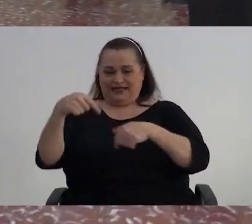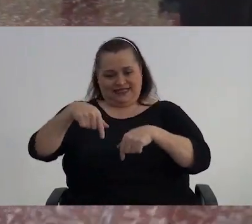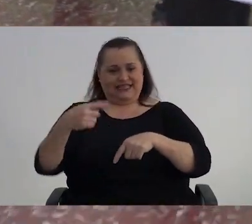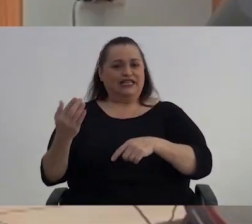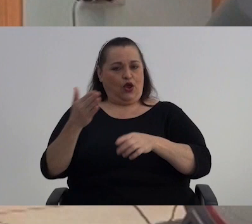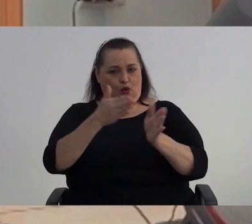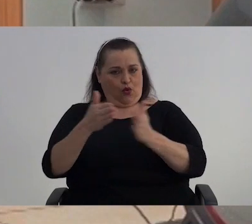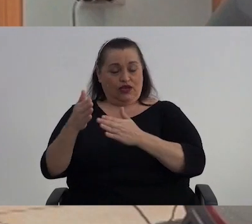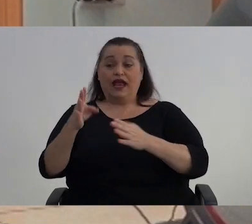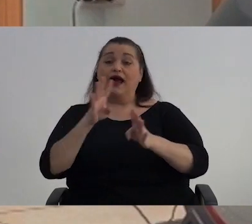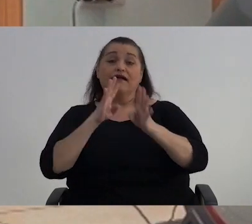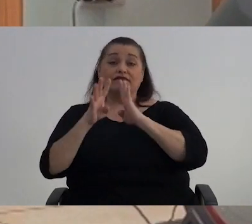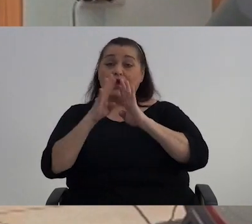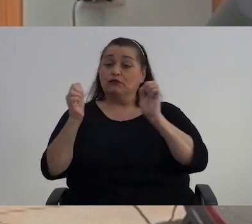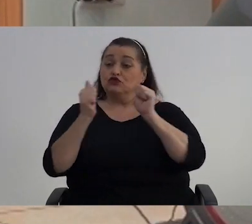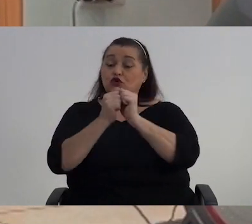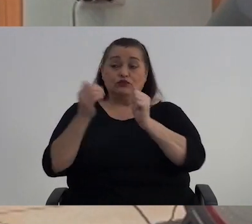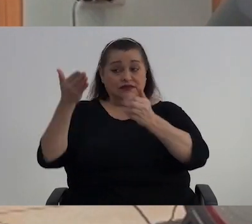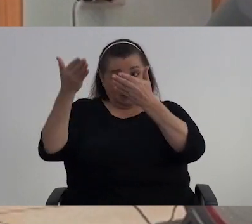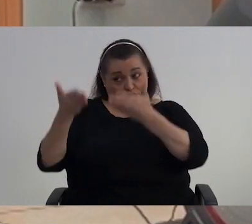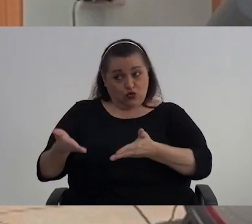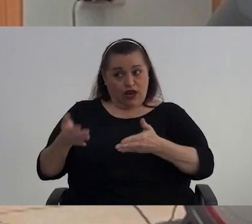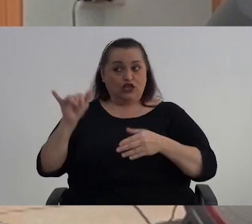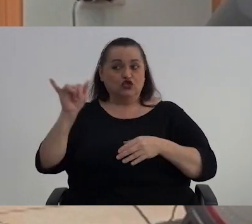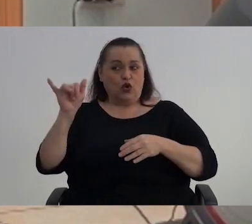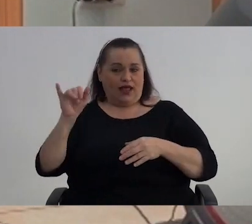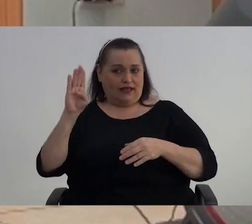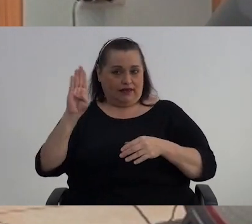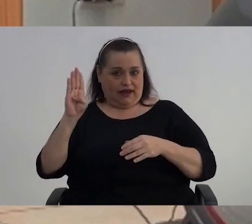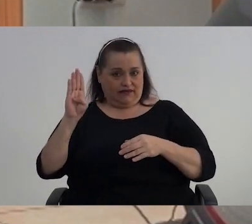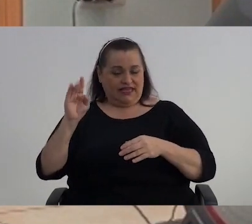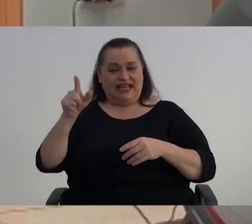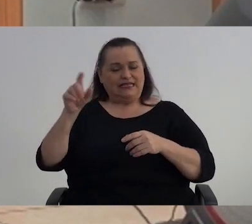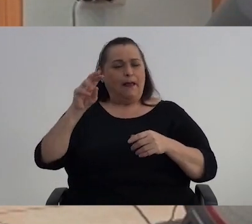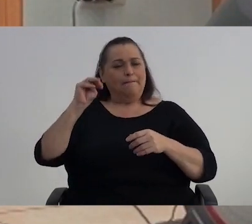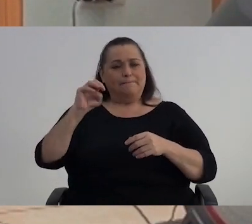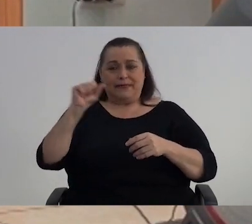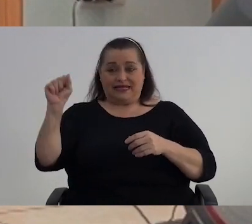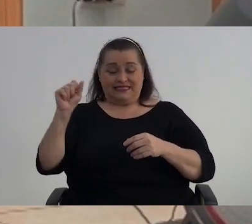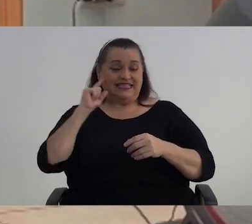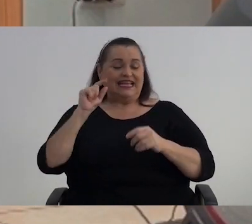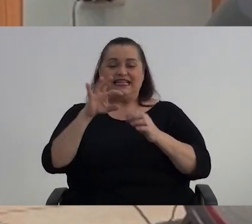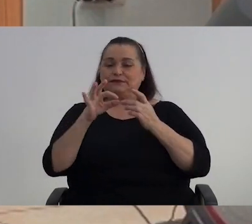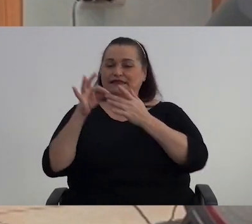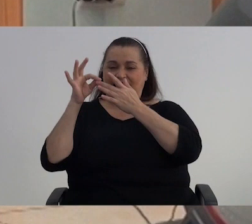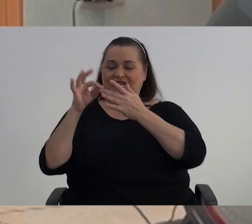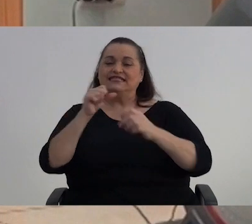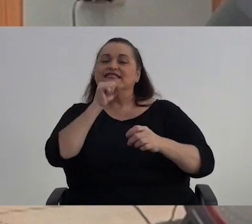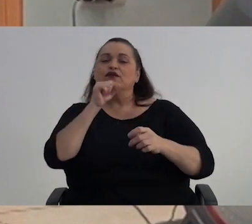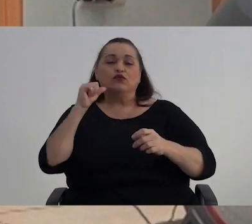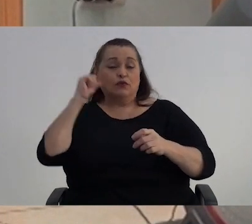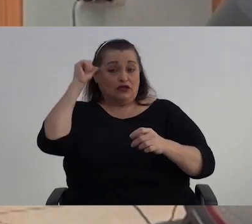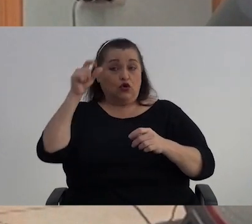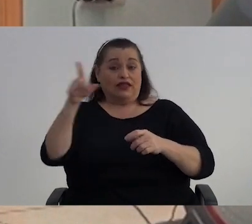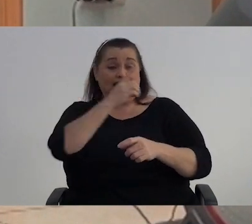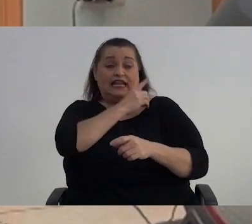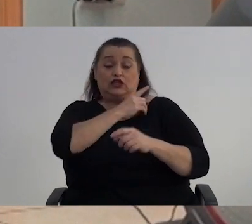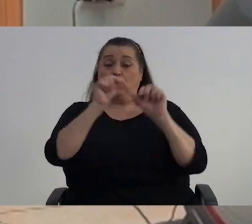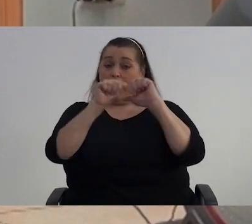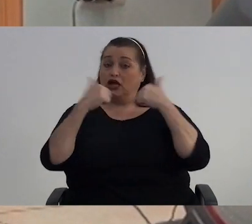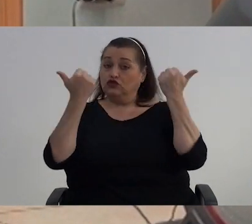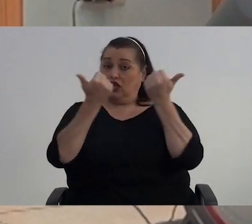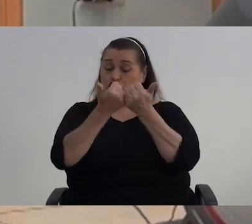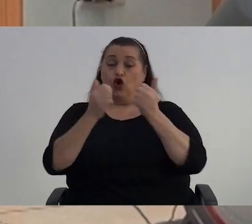Estuvimos conversando Con la señora Yolanda Benavides Máster en Gerontología Y directora De la Asociación